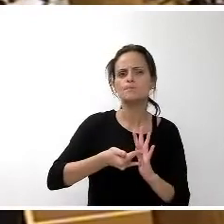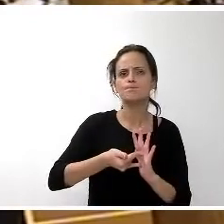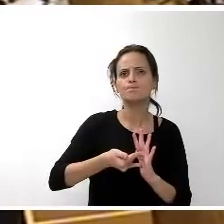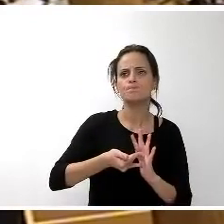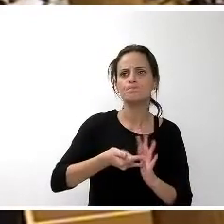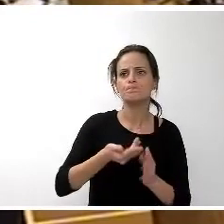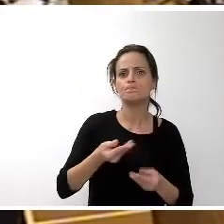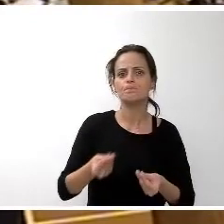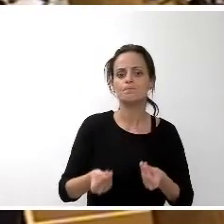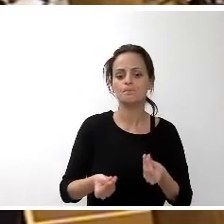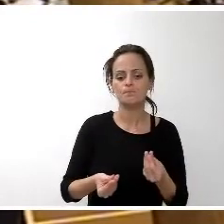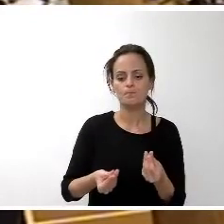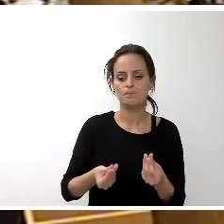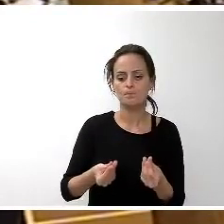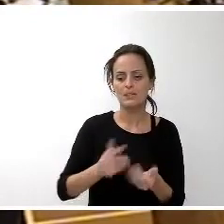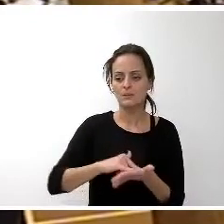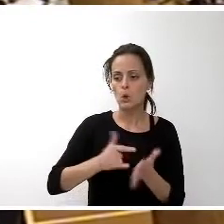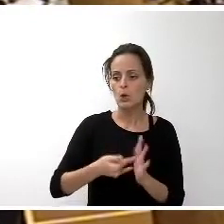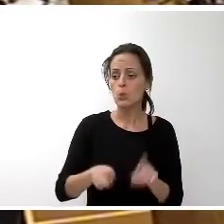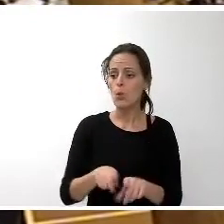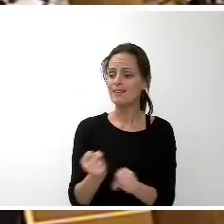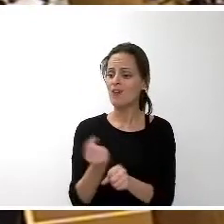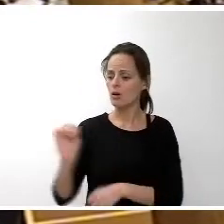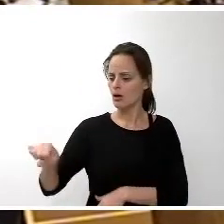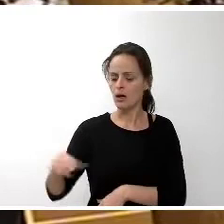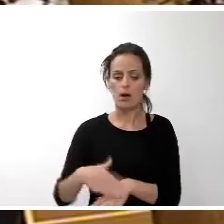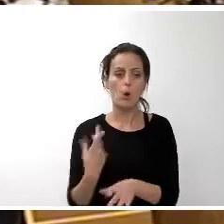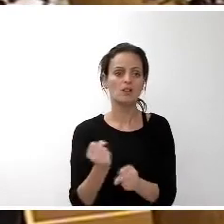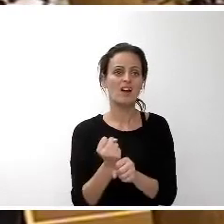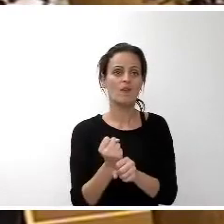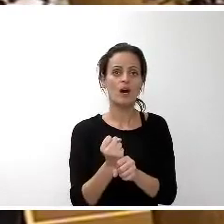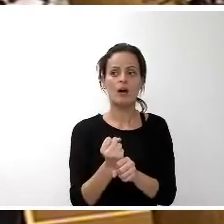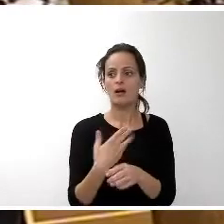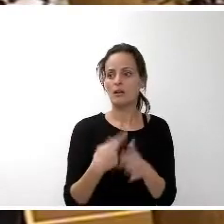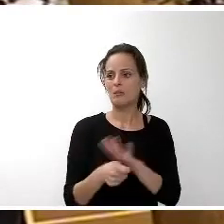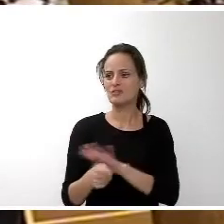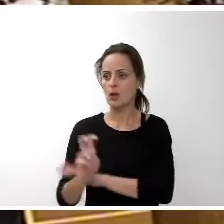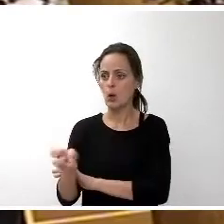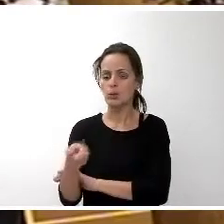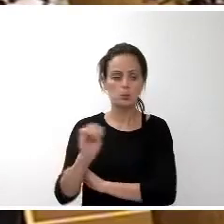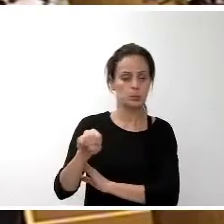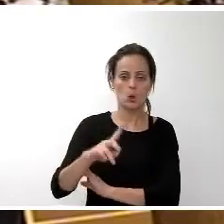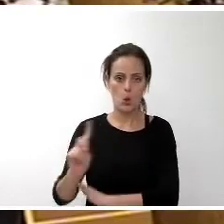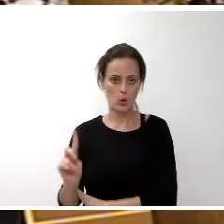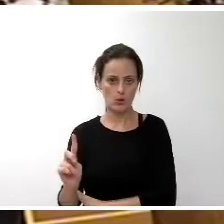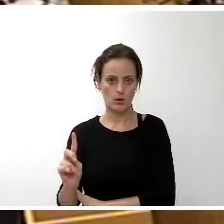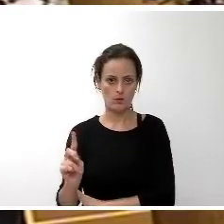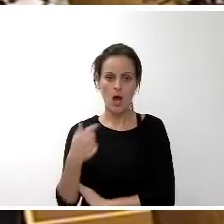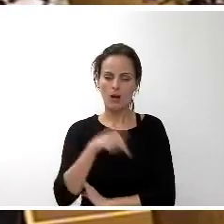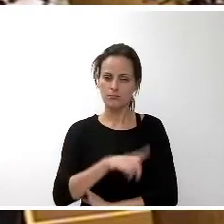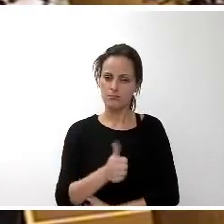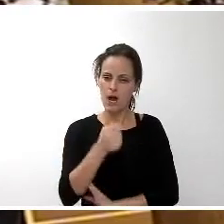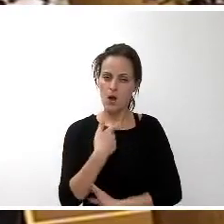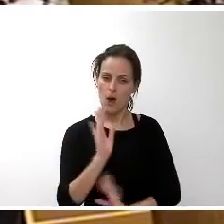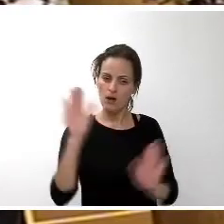que no desentiende al empleo, no desentiende a las inversiones, que ya se ha hablado reiteradamente aquí, pero que sobre todo pone el foco